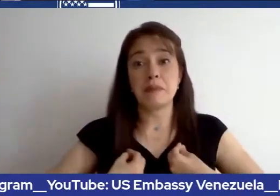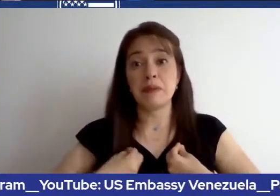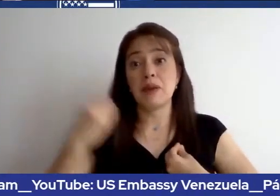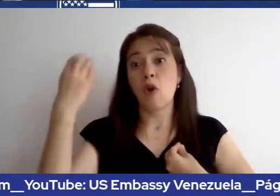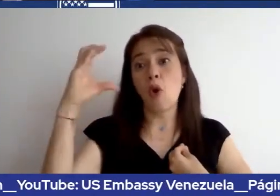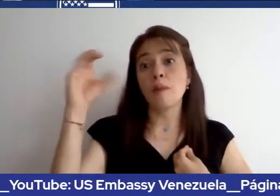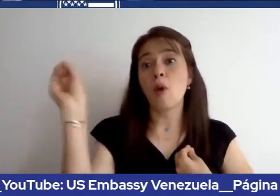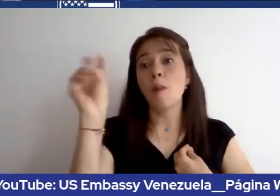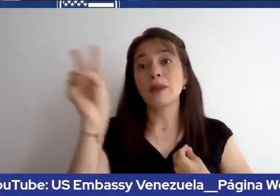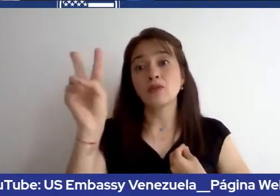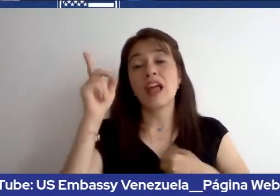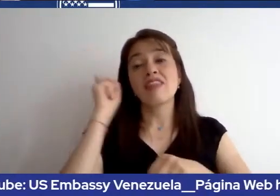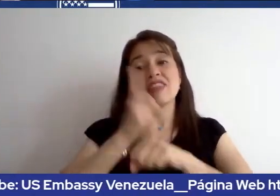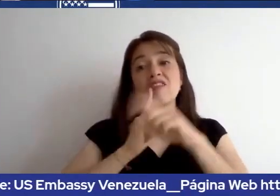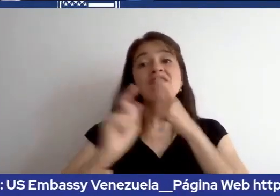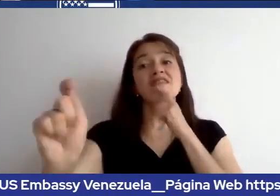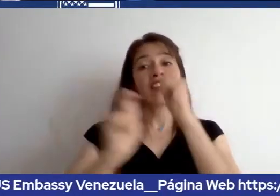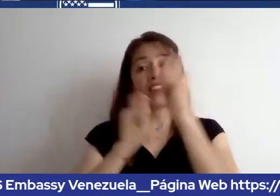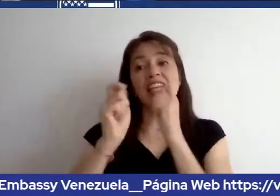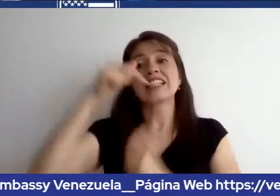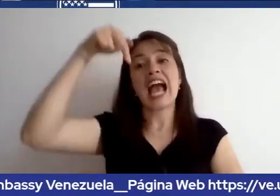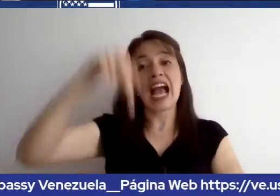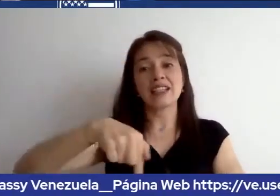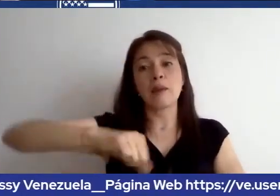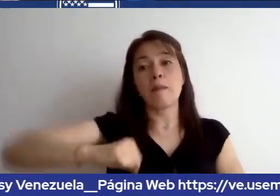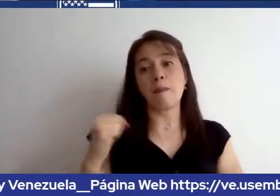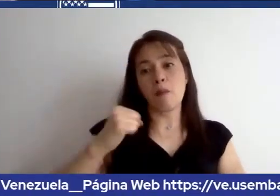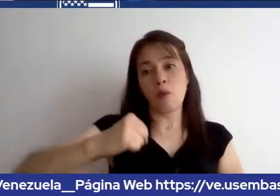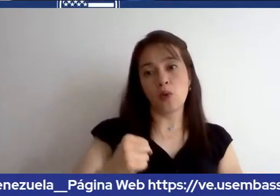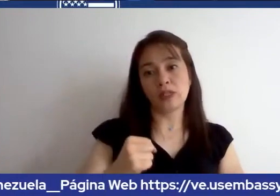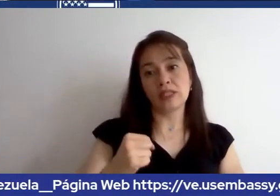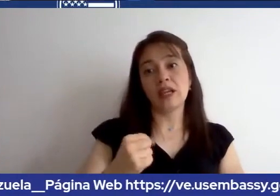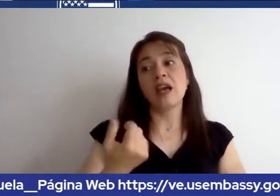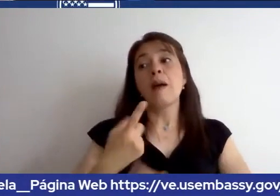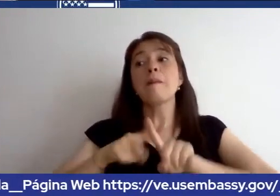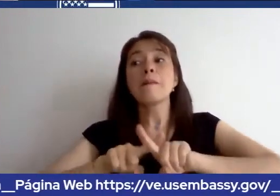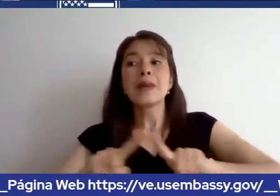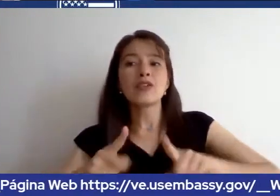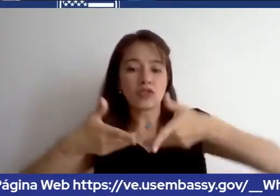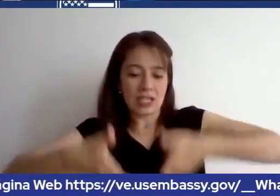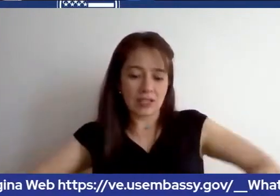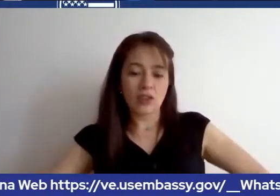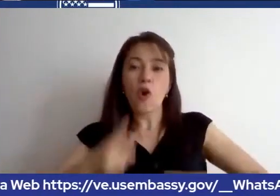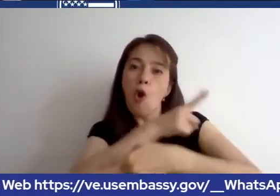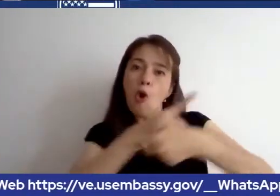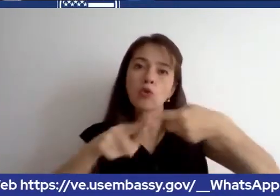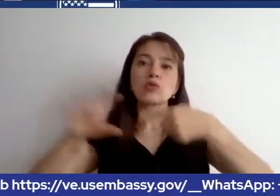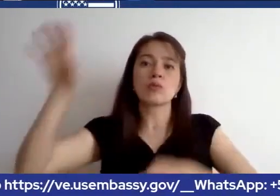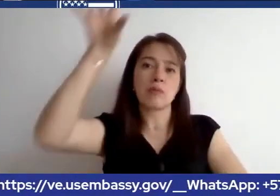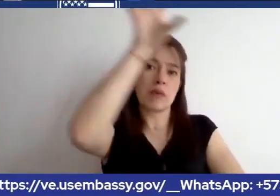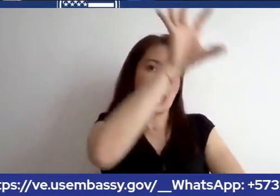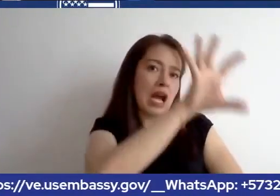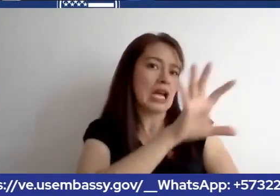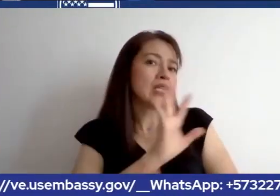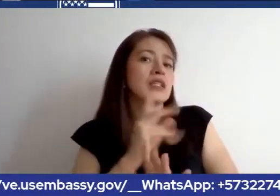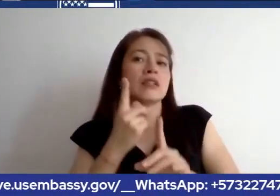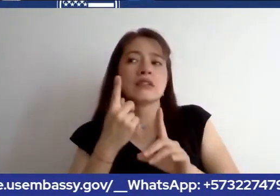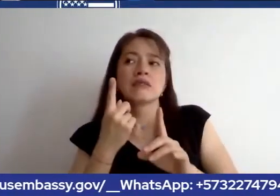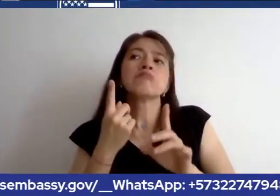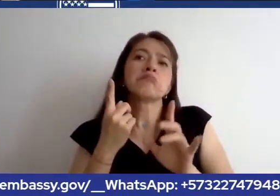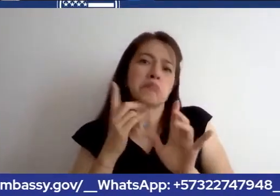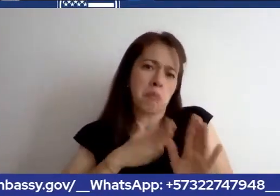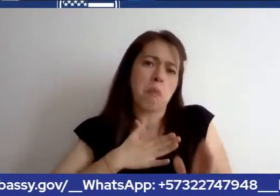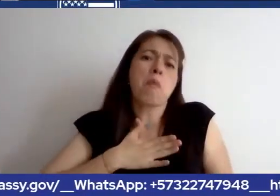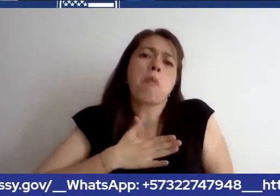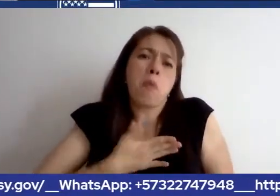su cita y su entrevista aquí en bogotá en otros casos si es residente de otro país o otro lugar puede